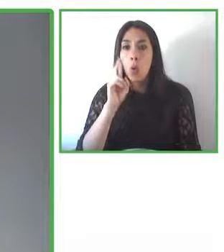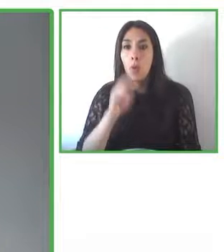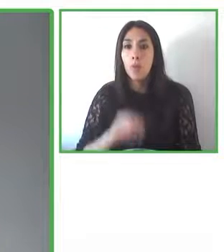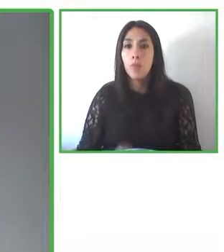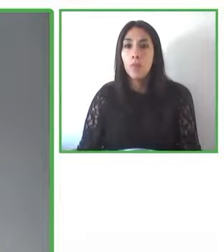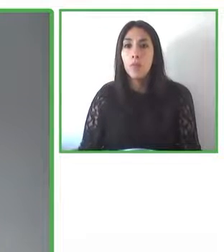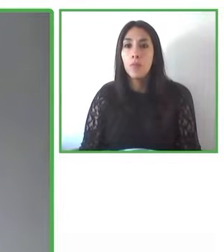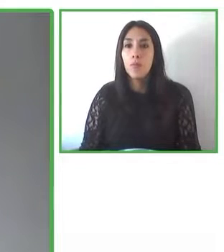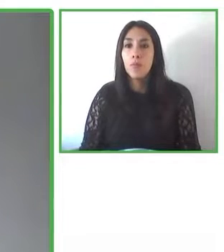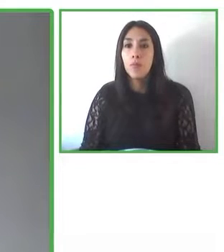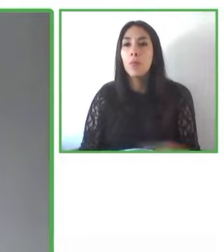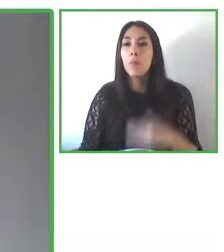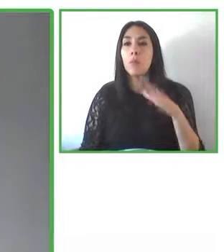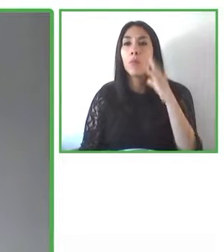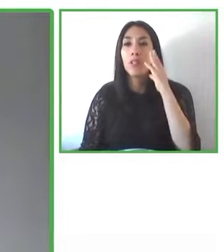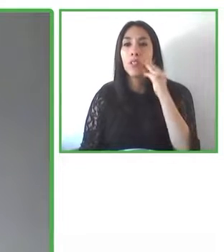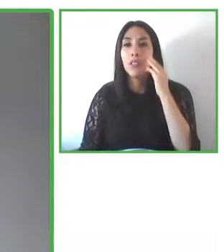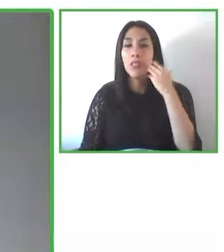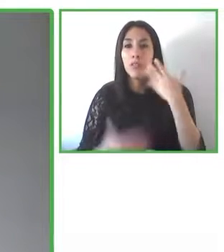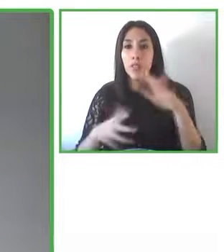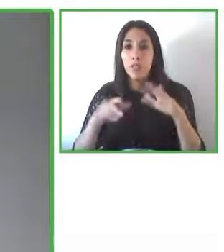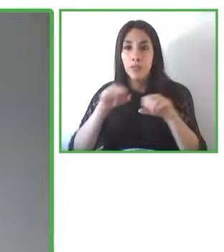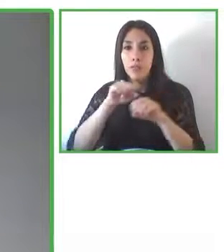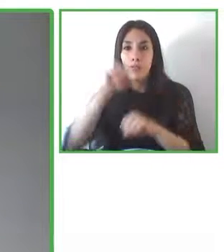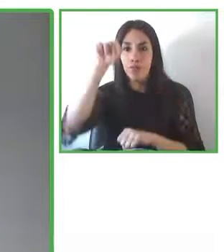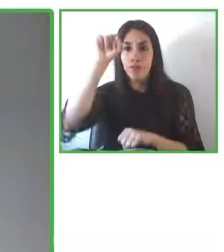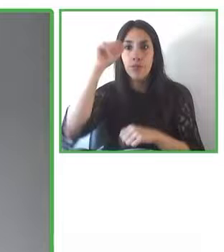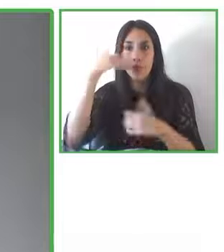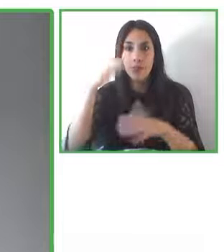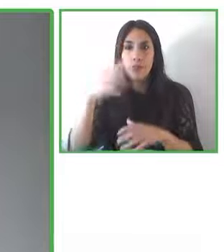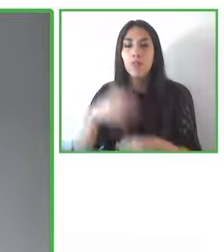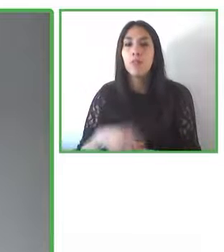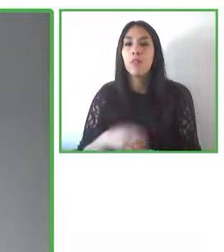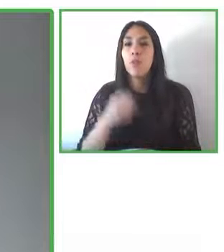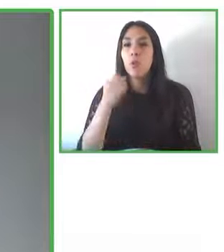qué significa esta movilidad en la ciudad.